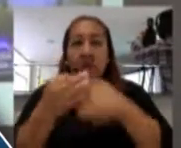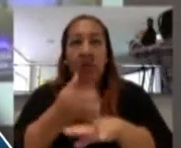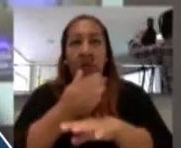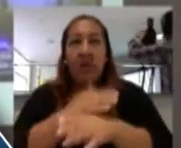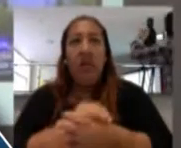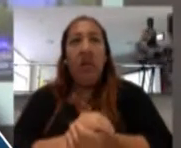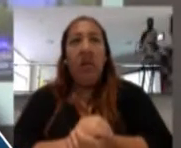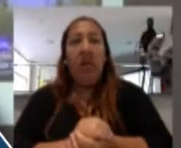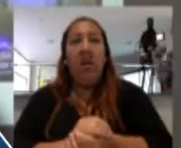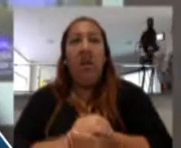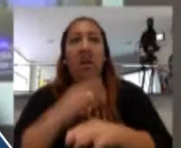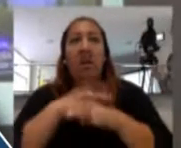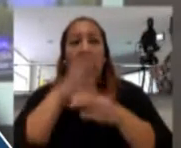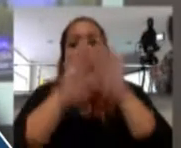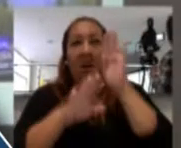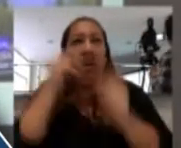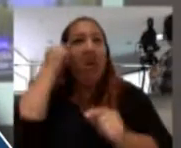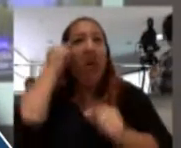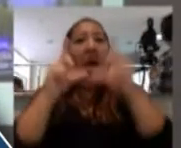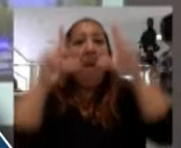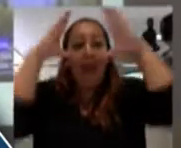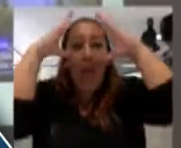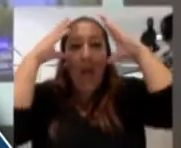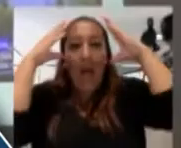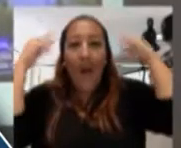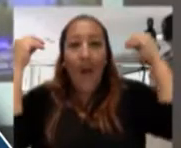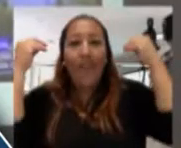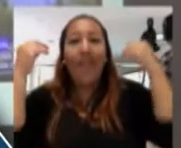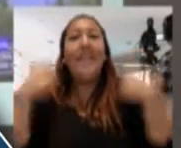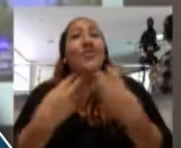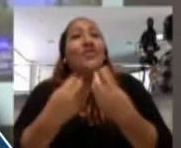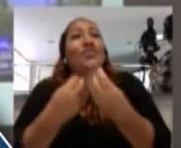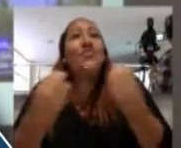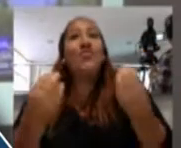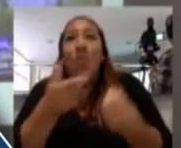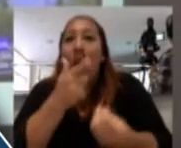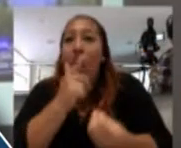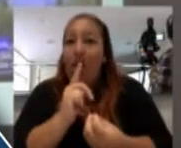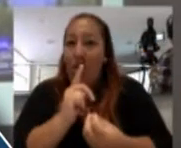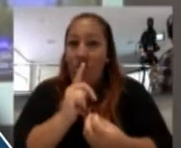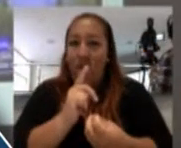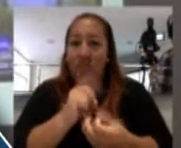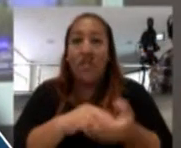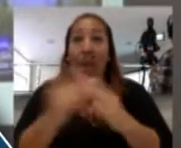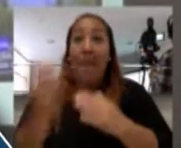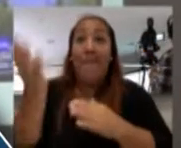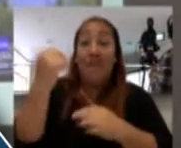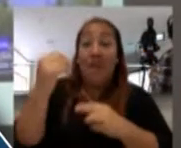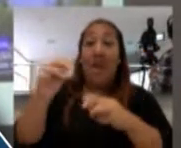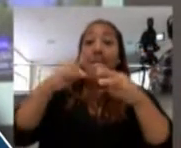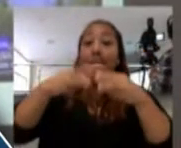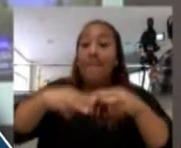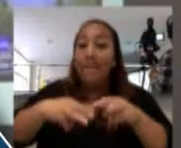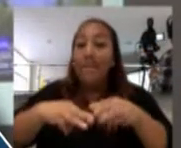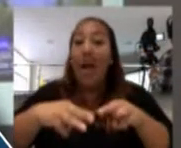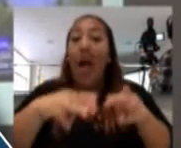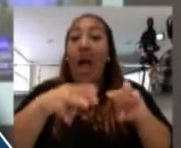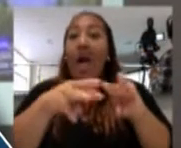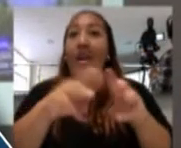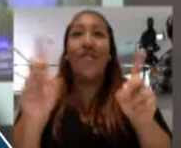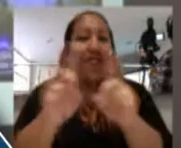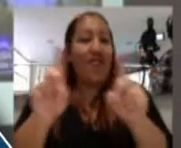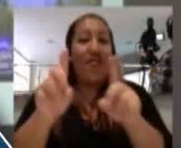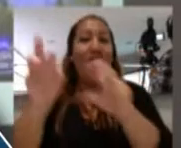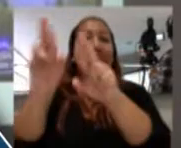los holandeses tienen exceso de agua, y no es exceso de agua que venga del mar, sino son los